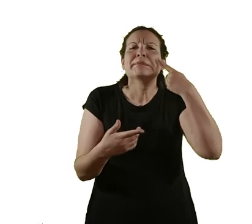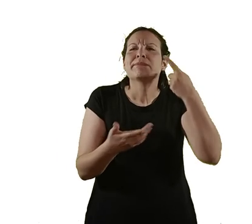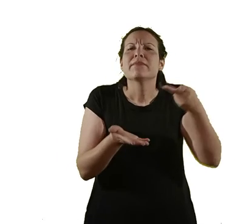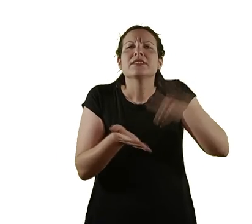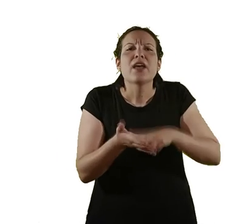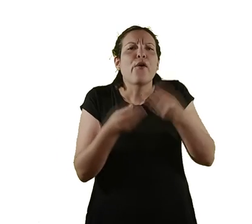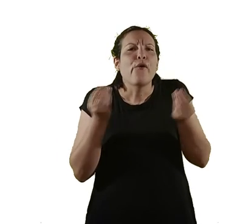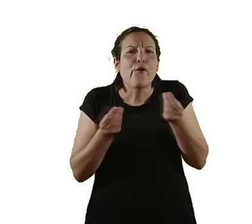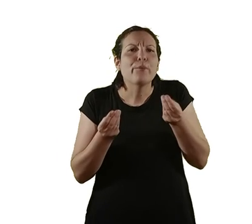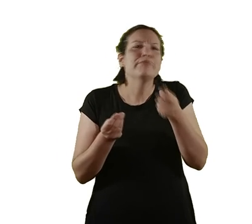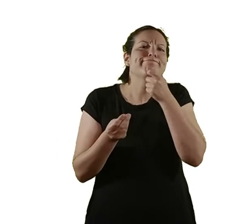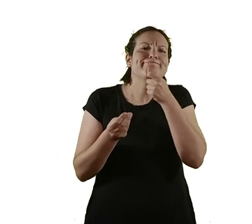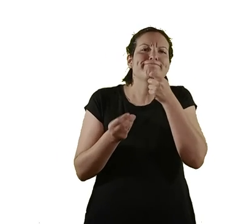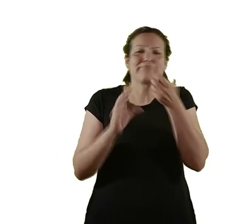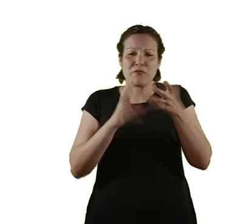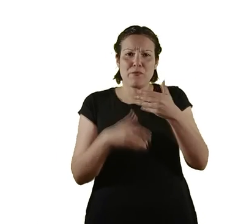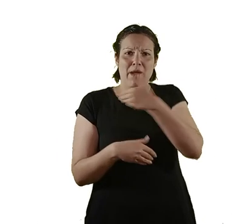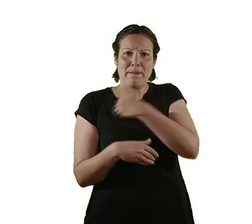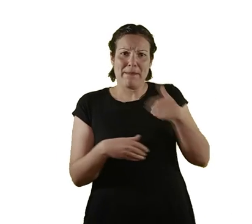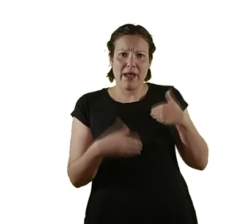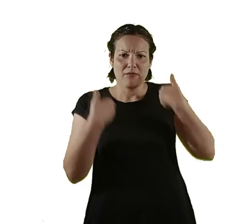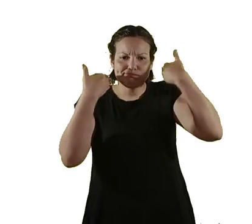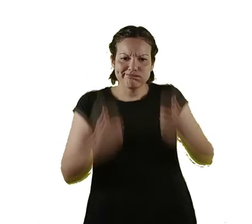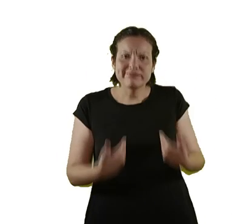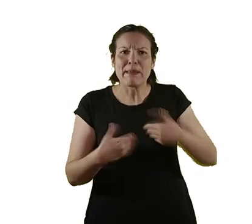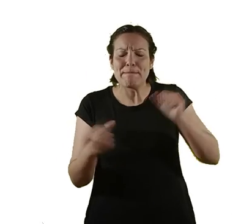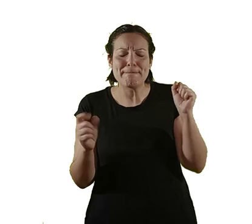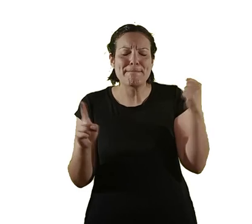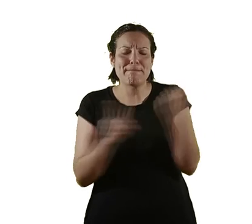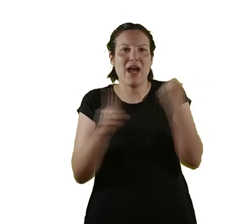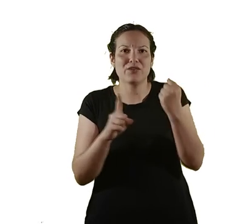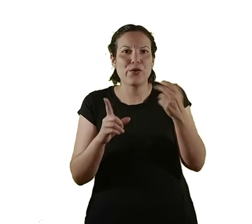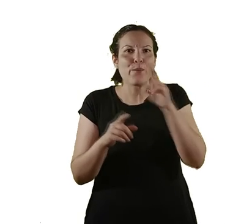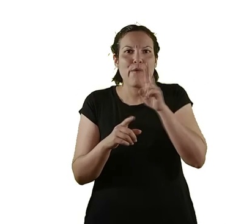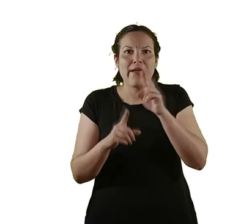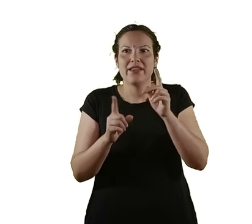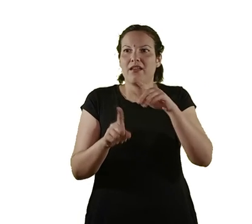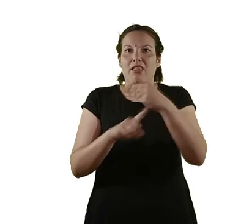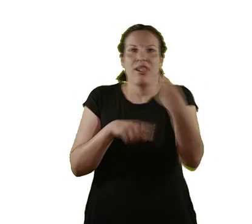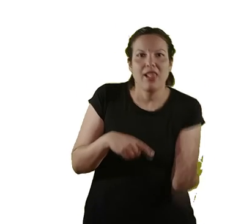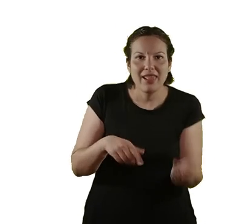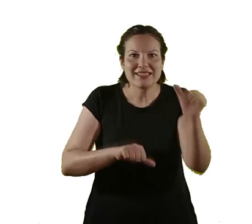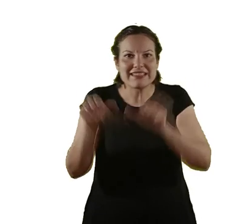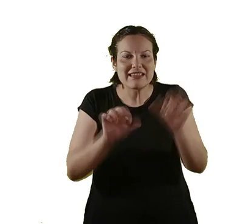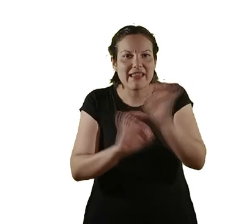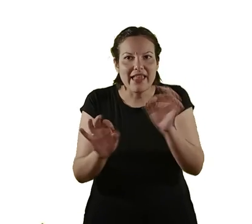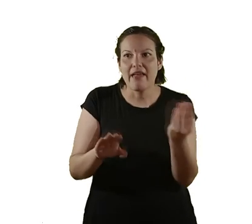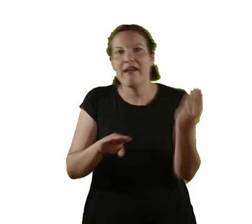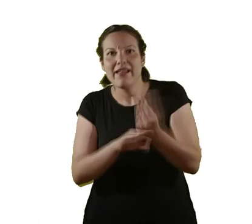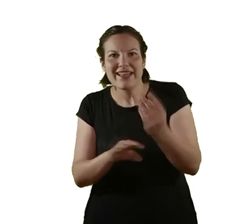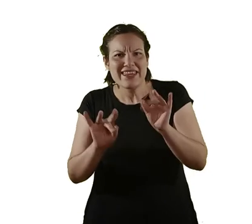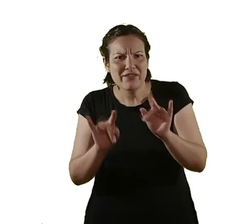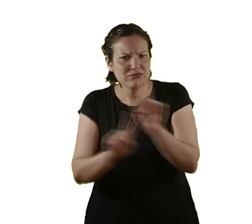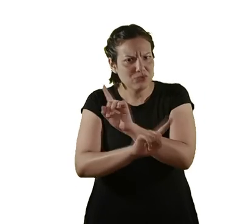hacer para que la maternidad no sea un impacto tan grande para las mujeres y no se caigan del sistema y después no puedan reinsertarse. Todo